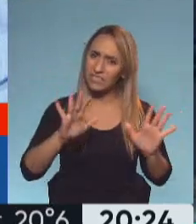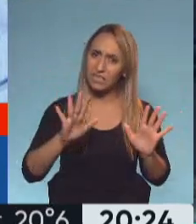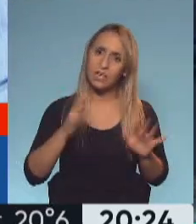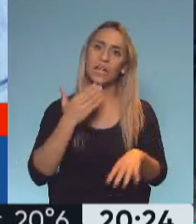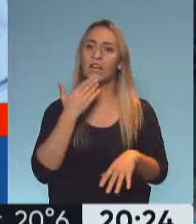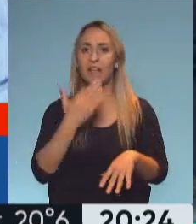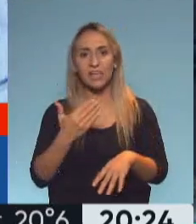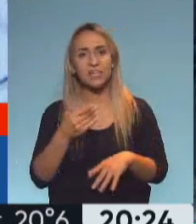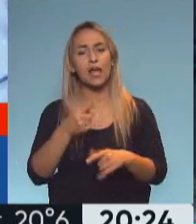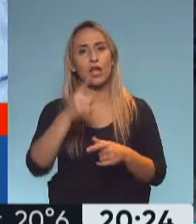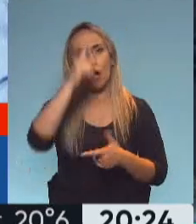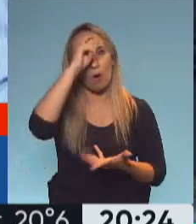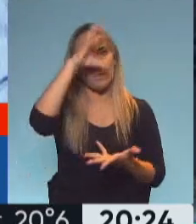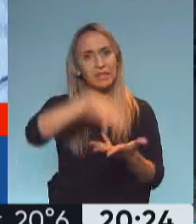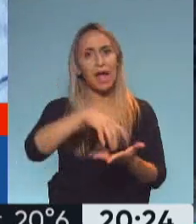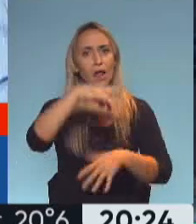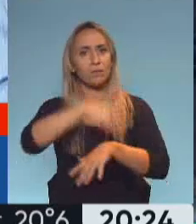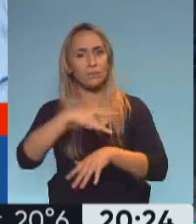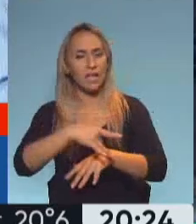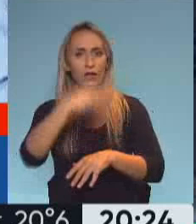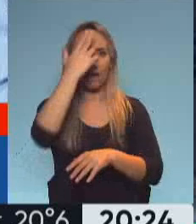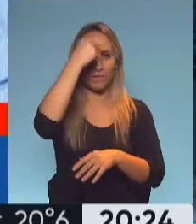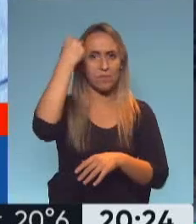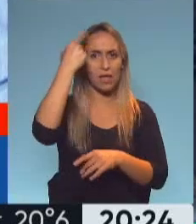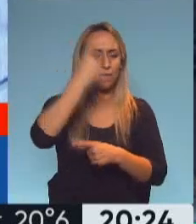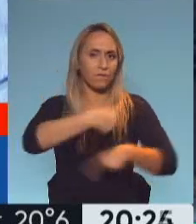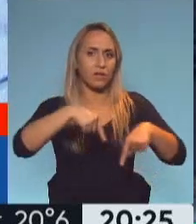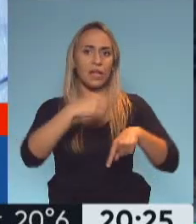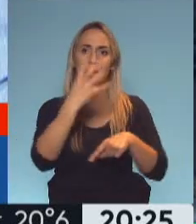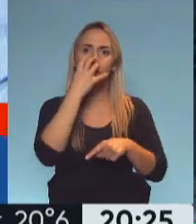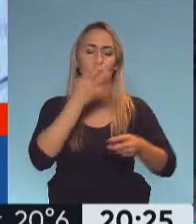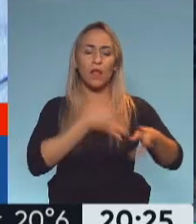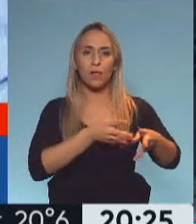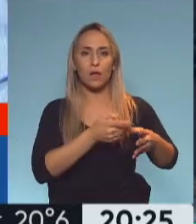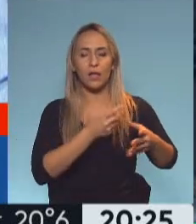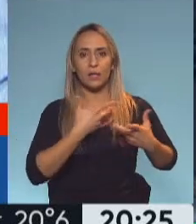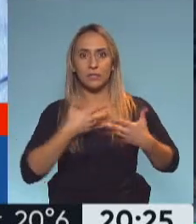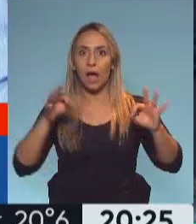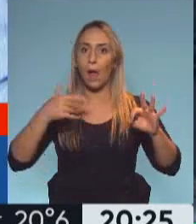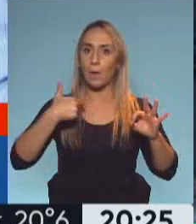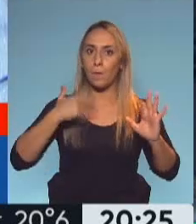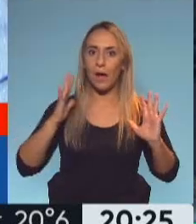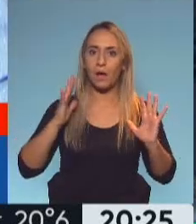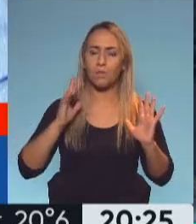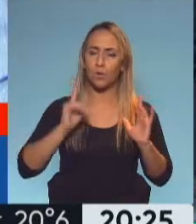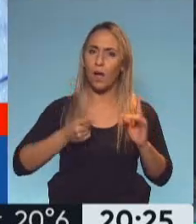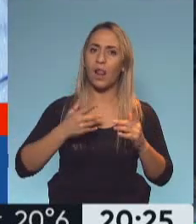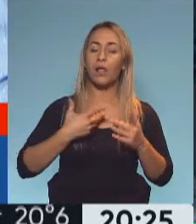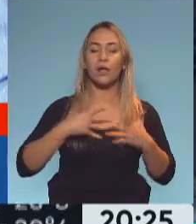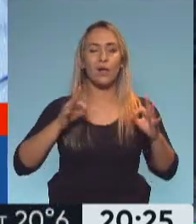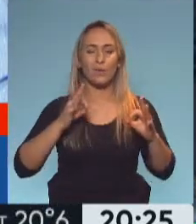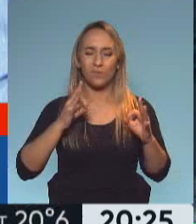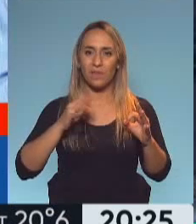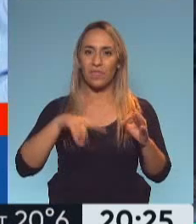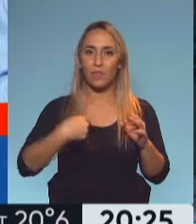de los sistemas sanitarios, de los médicos, de los respiradores, etc., es una enfermedad muy, muy compleja. Todos tienen que tener